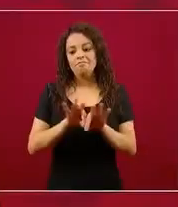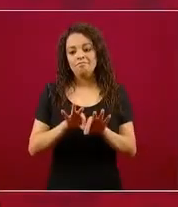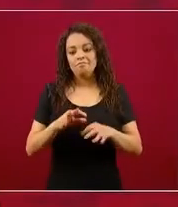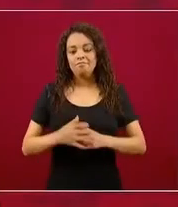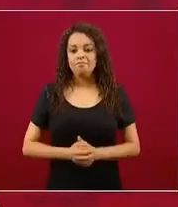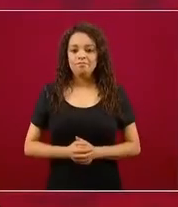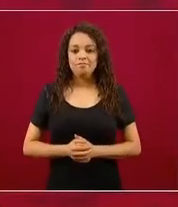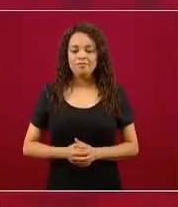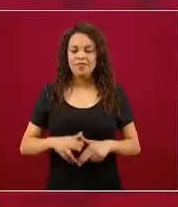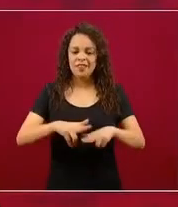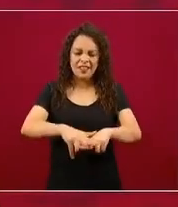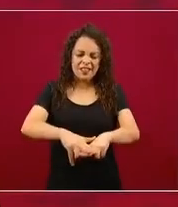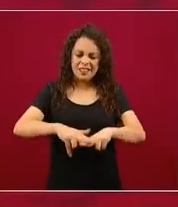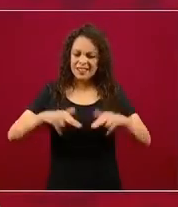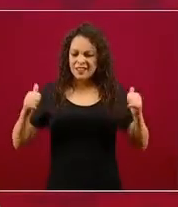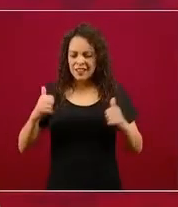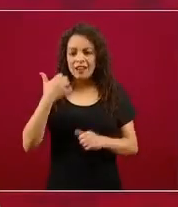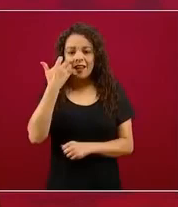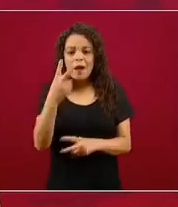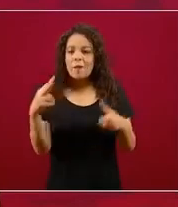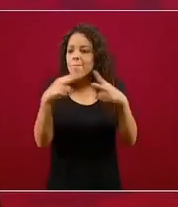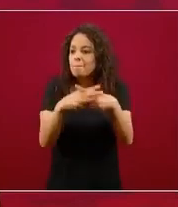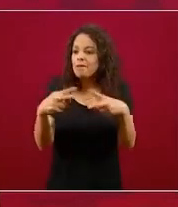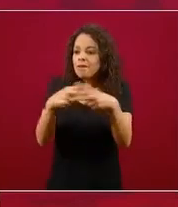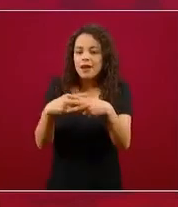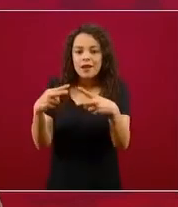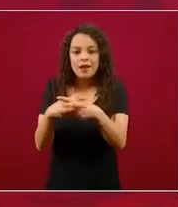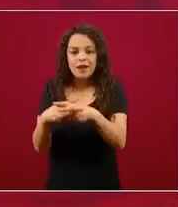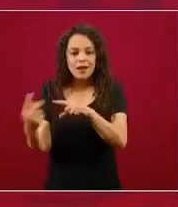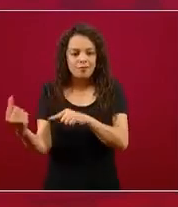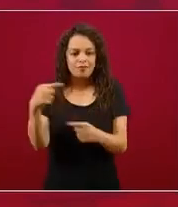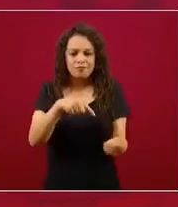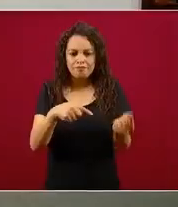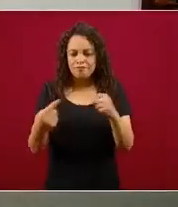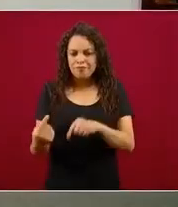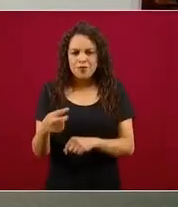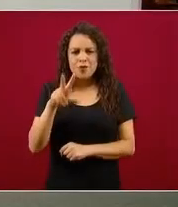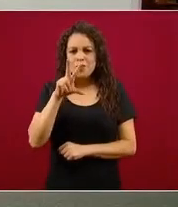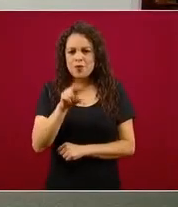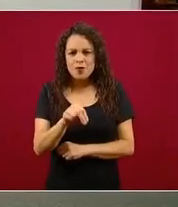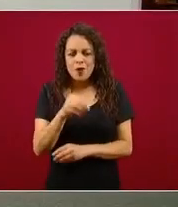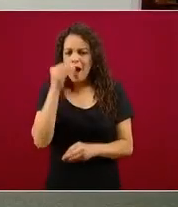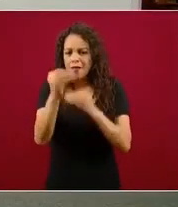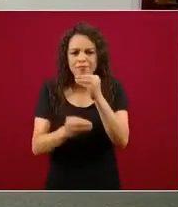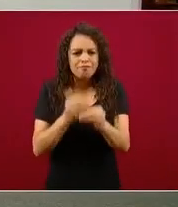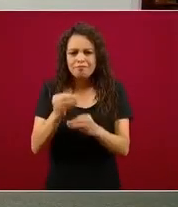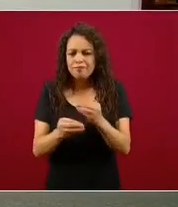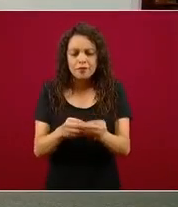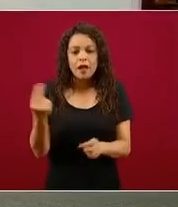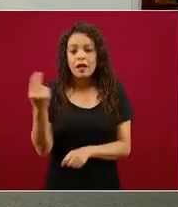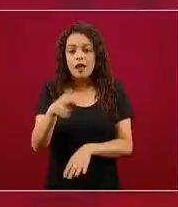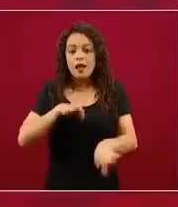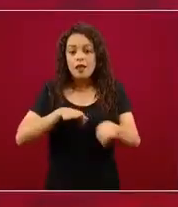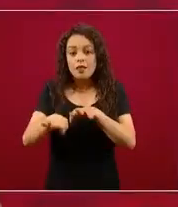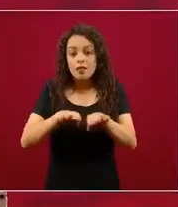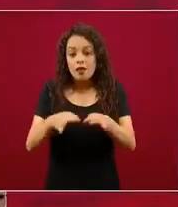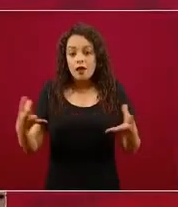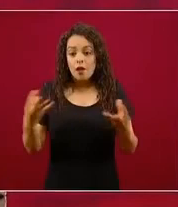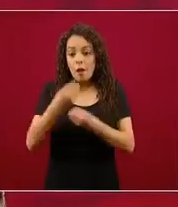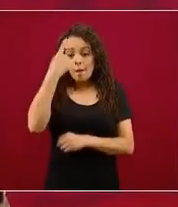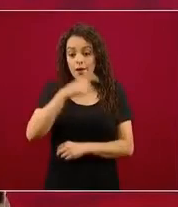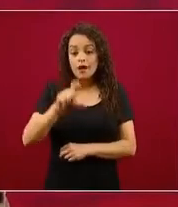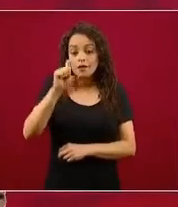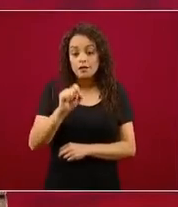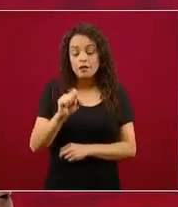pelearse porque no se trata de pelearse, se trata de trabajar para 128 millones de mexicanas y